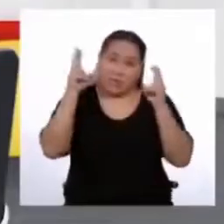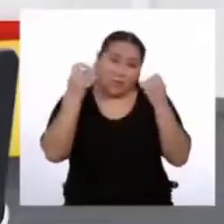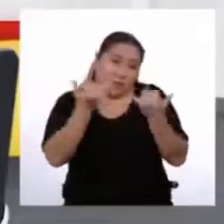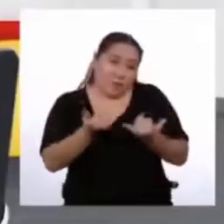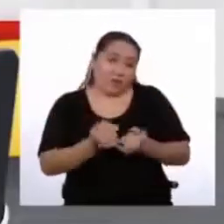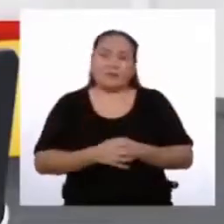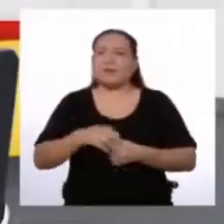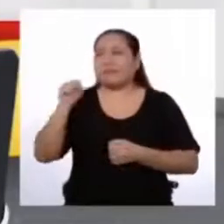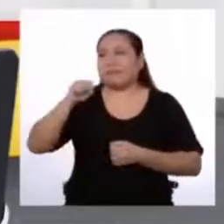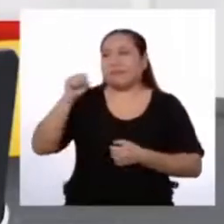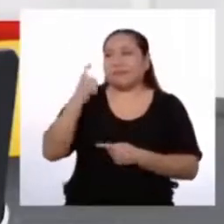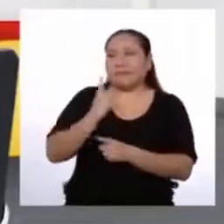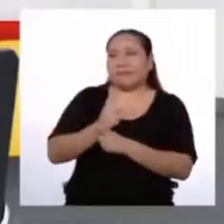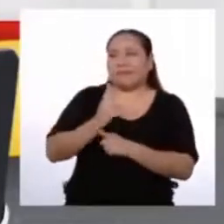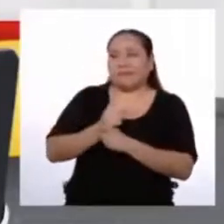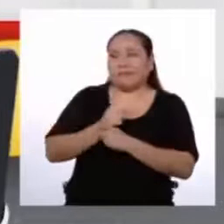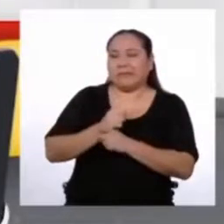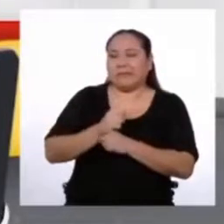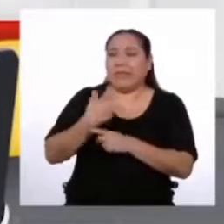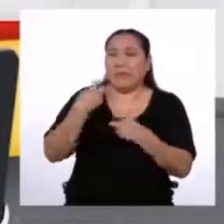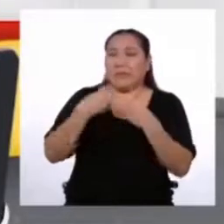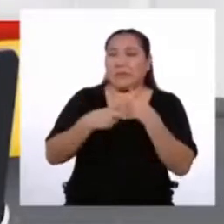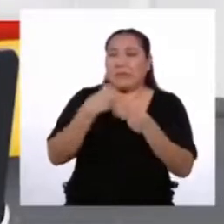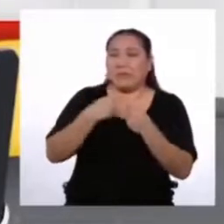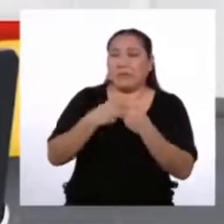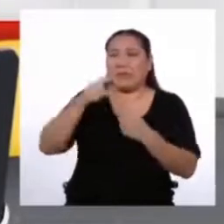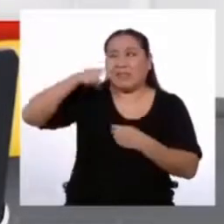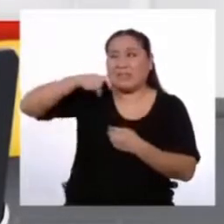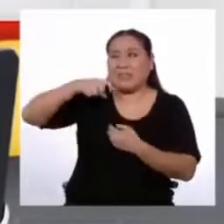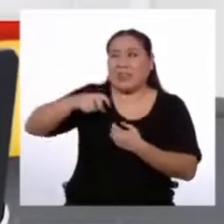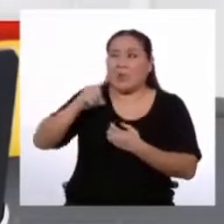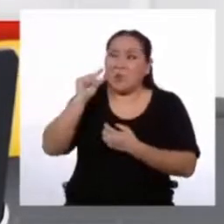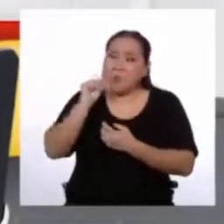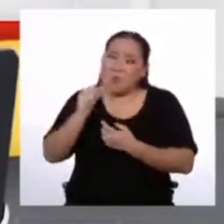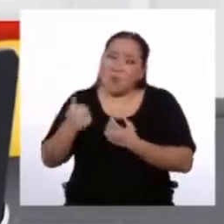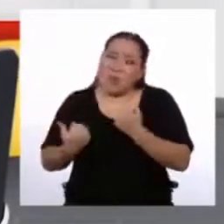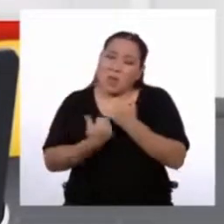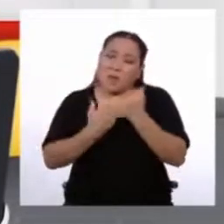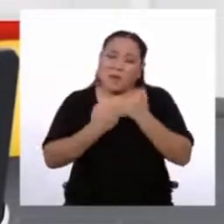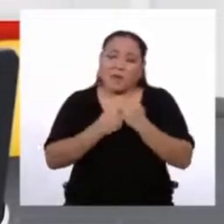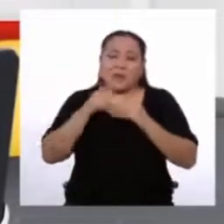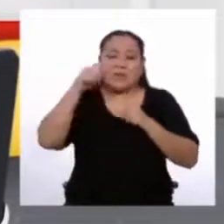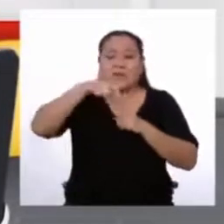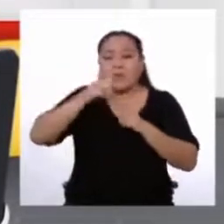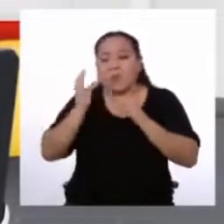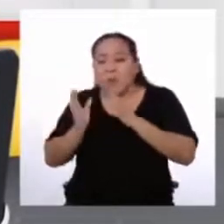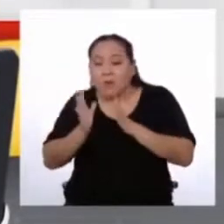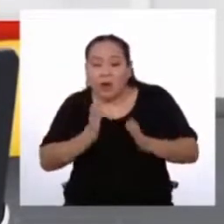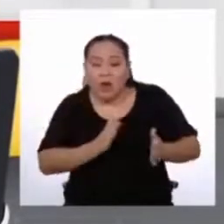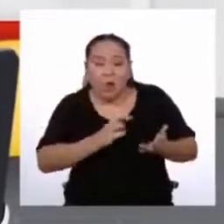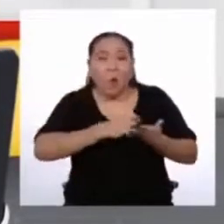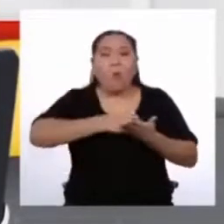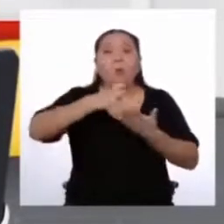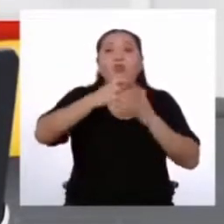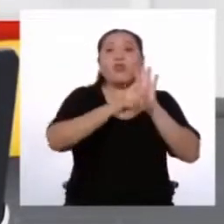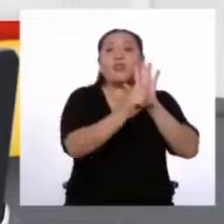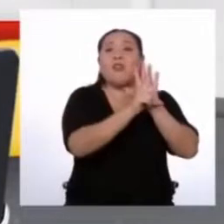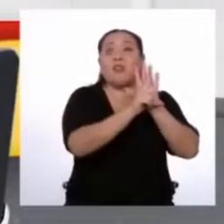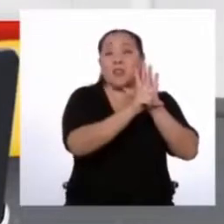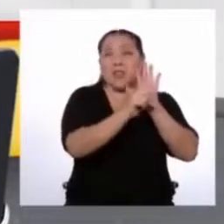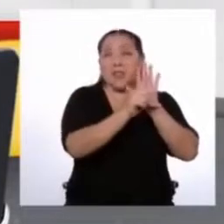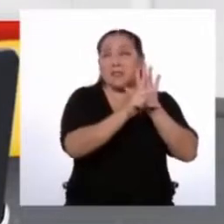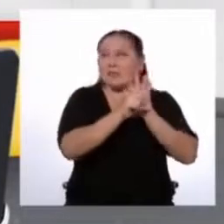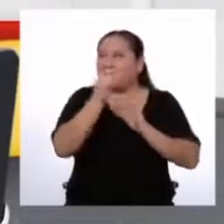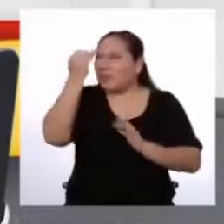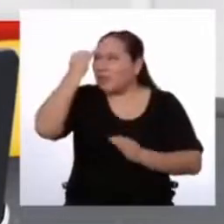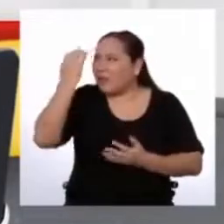efecto profesora, el problema es que el día de hoy necesito un poco de apoyo Porque me toca elaborar nada más y nada menos que un proyecto de ley